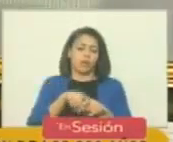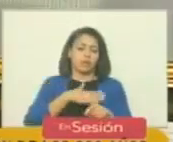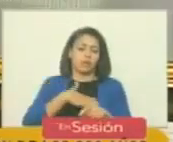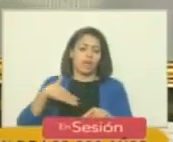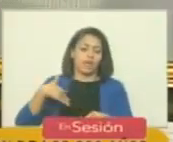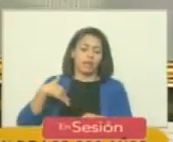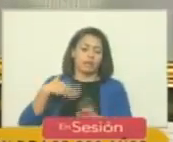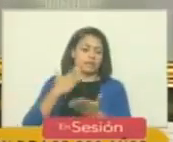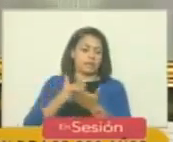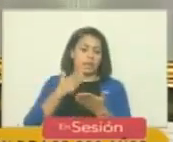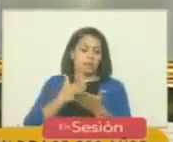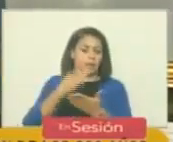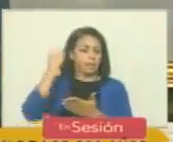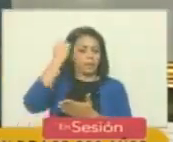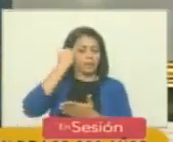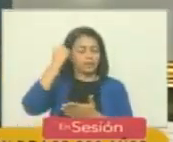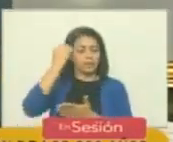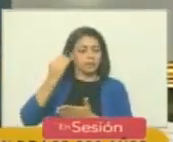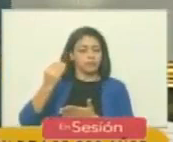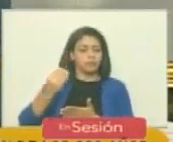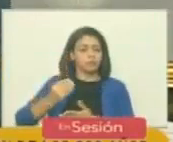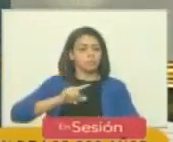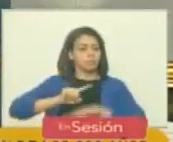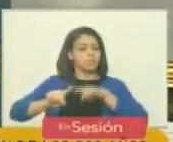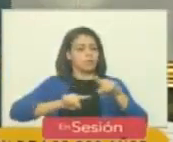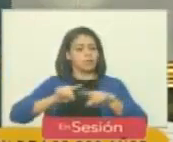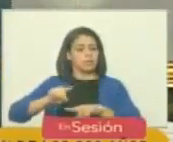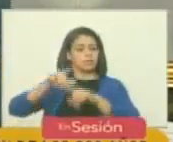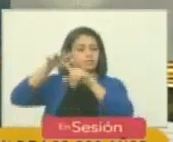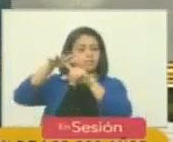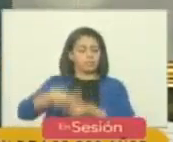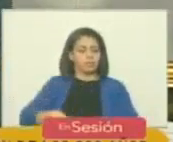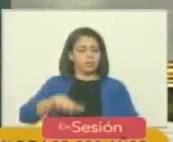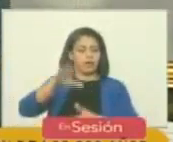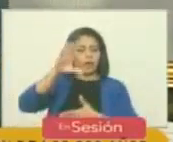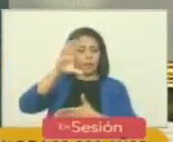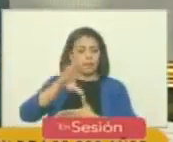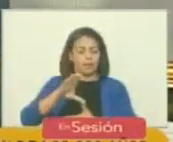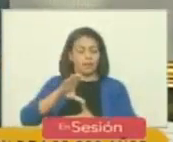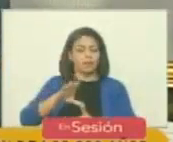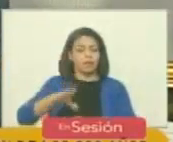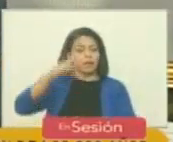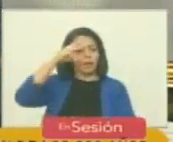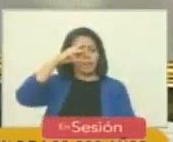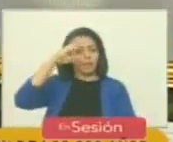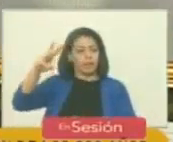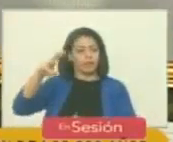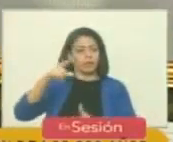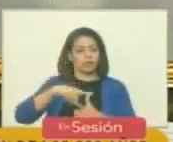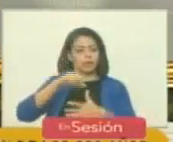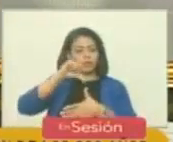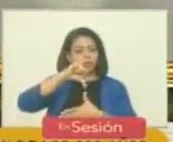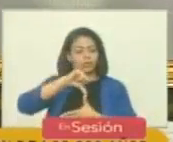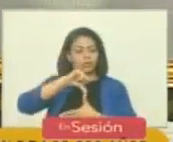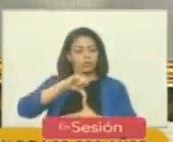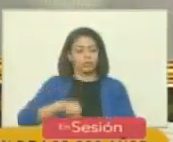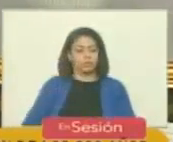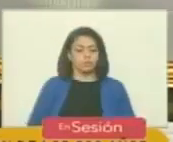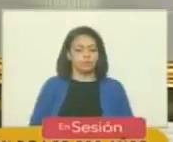siempre pensaron en traer un emperador a América o a México o al continente sudamericano